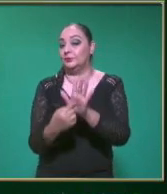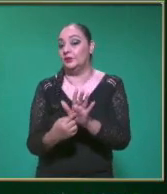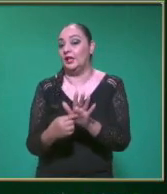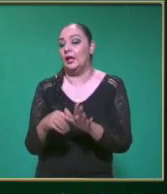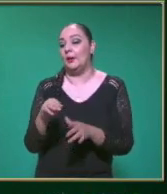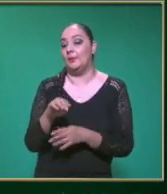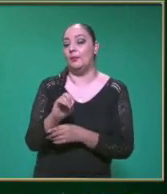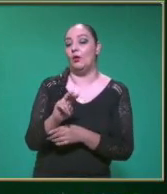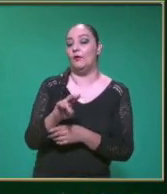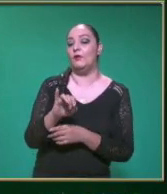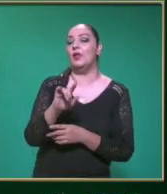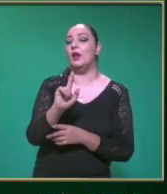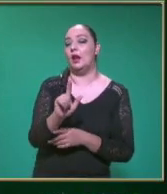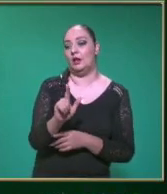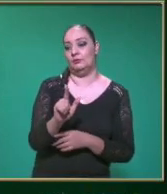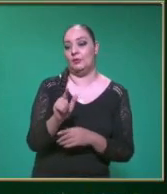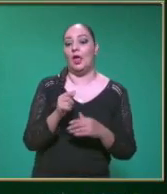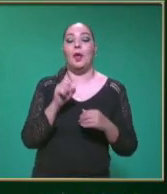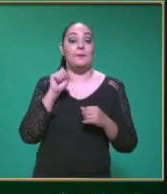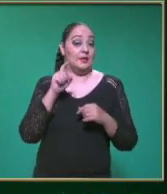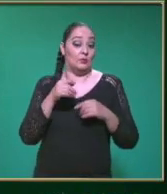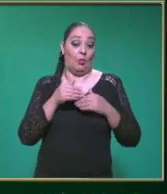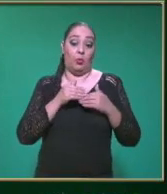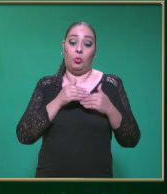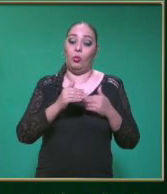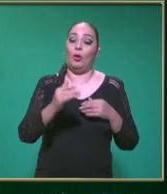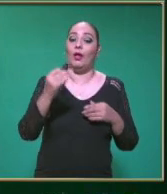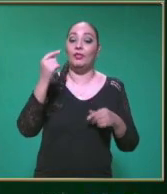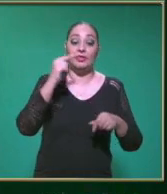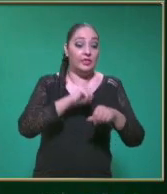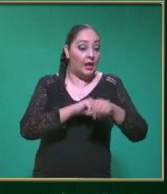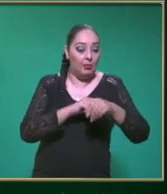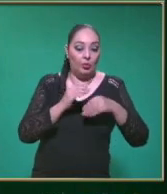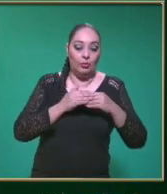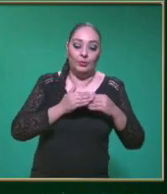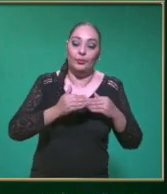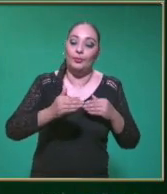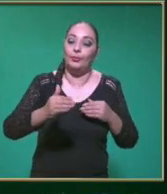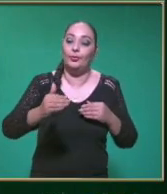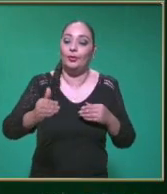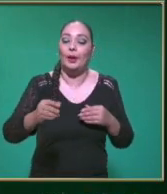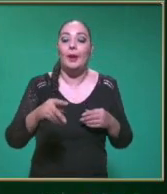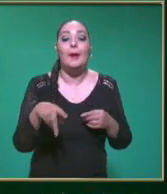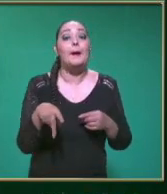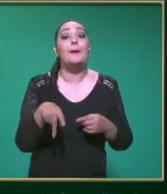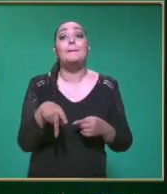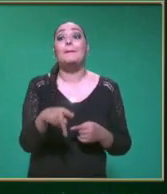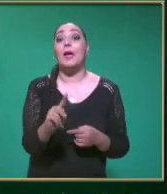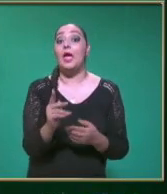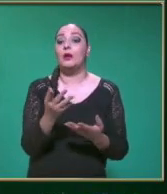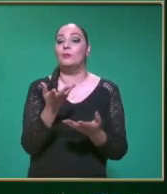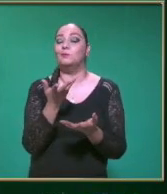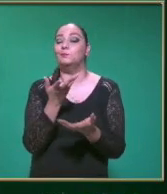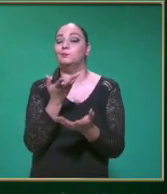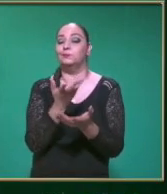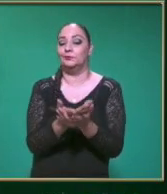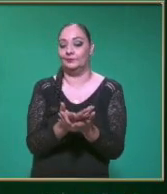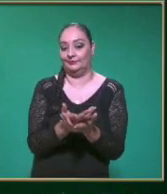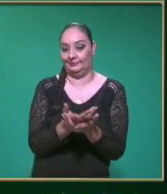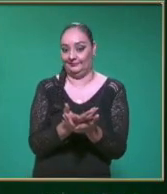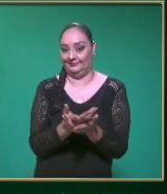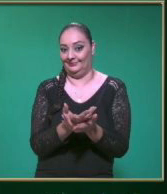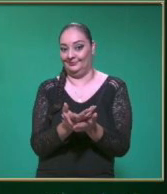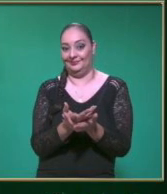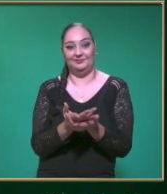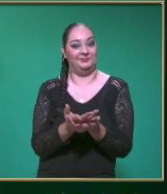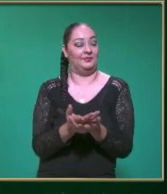Avanza el tiempo? Como siempre ¿Verdad? Porque dijimos Que iba a estar En la variable independiente En el eje X Pero